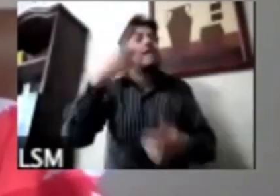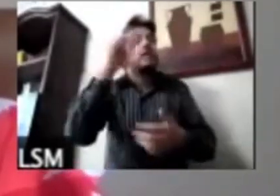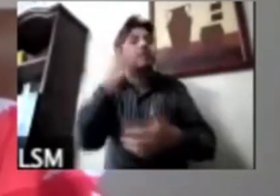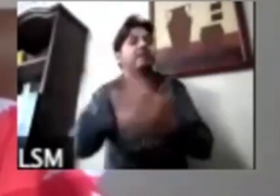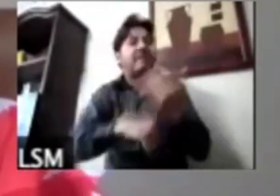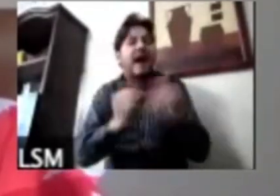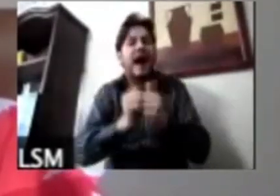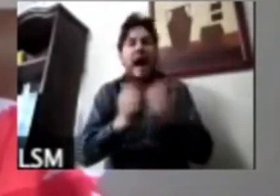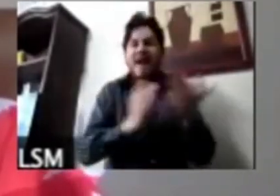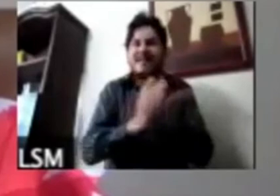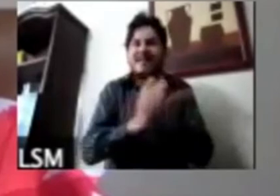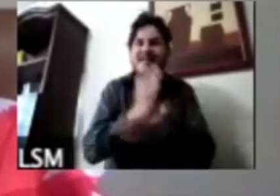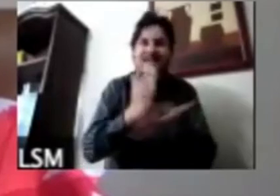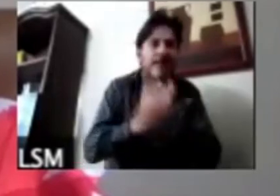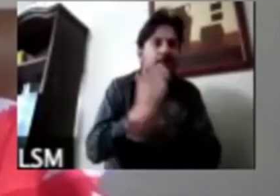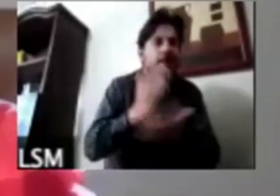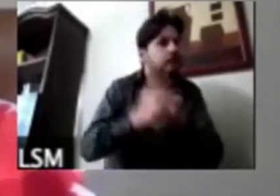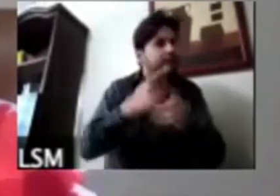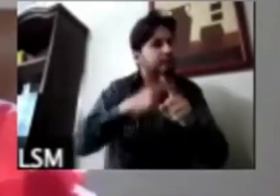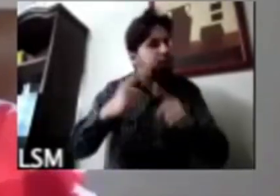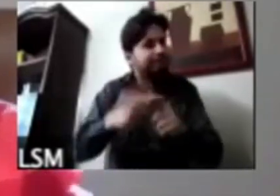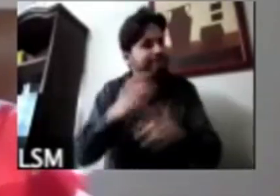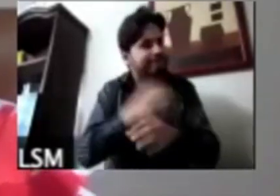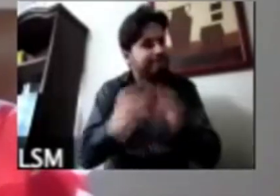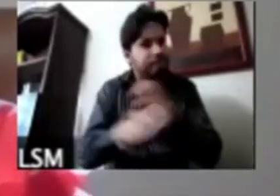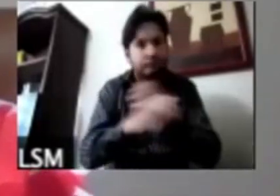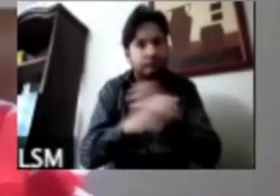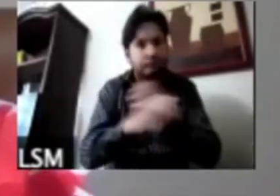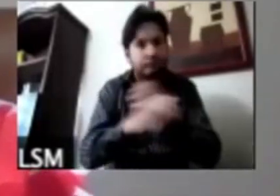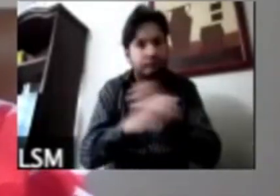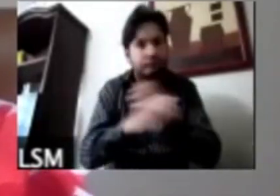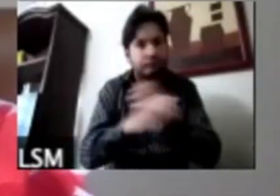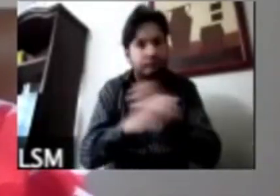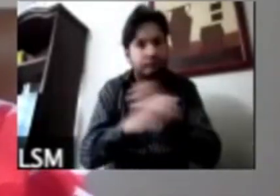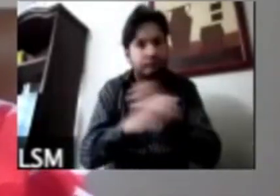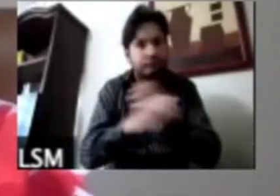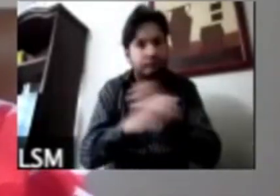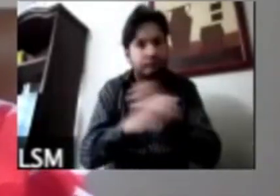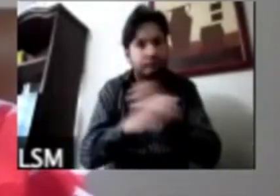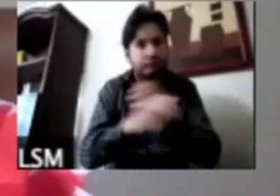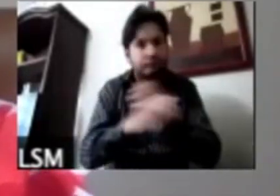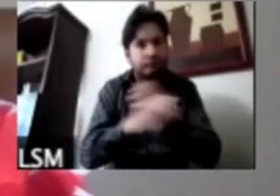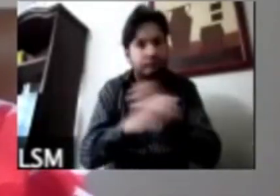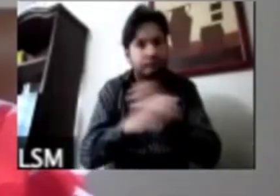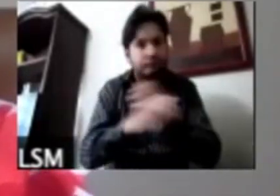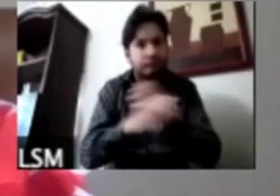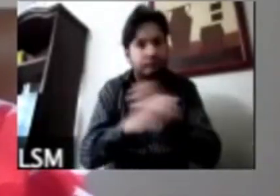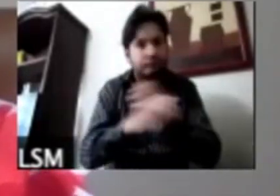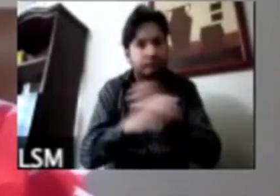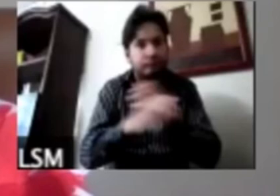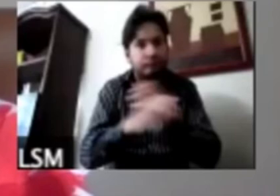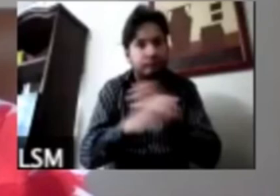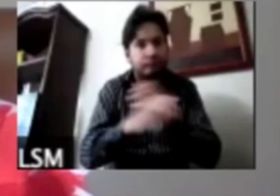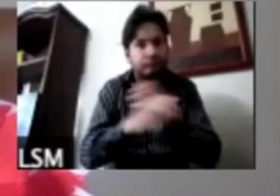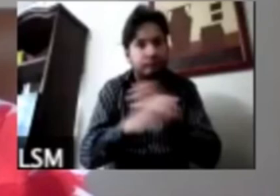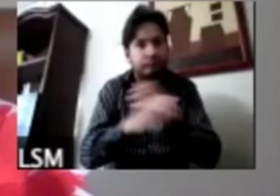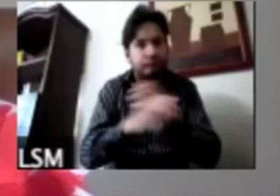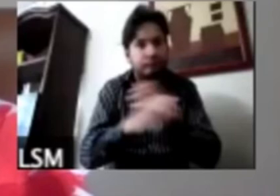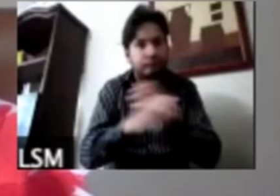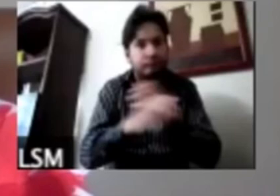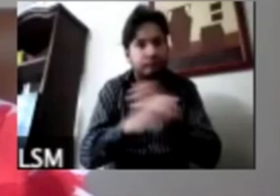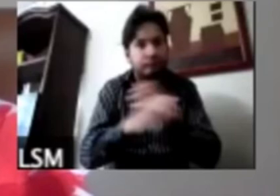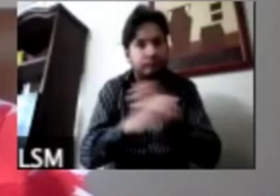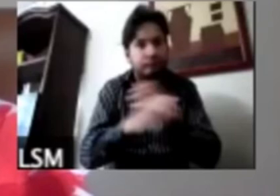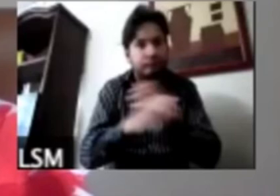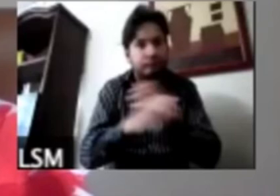a alimentos esto que les comenté en seguridad alimentaria es realmente un problema muy grave y es un problema muy grave ahorita porque la gente está